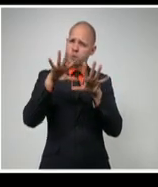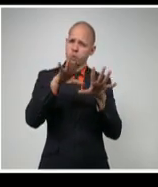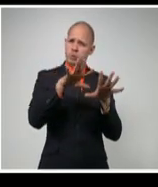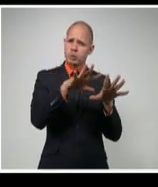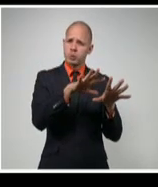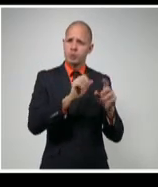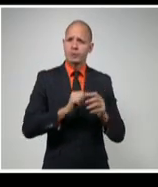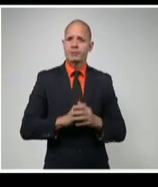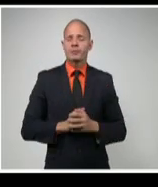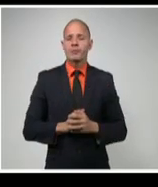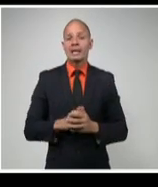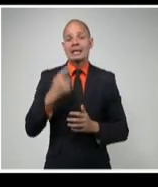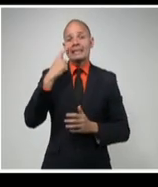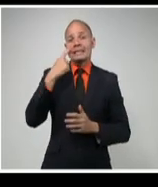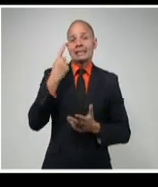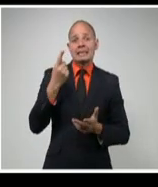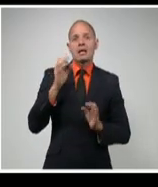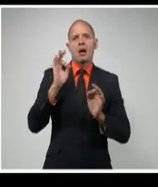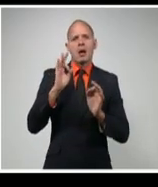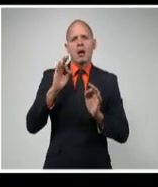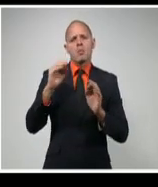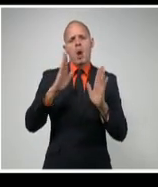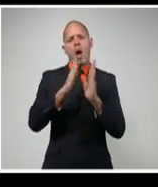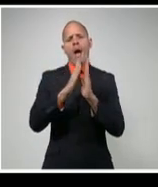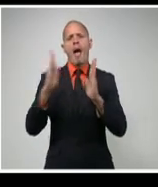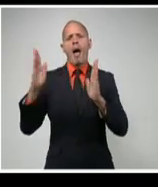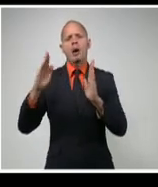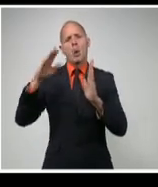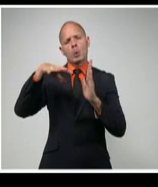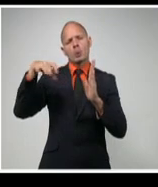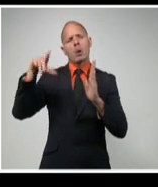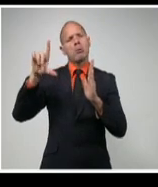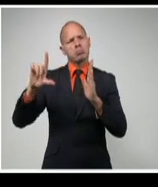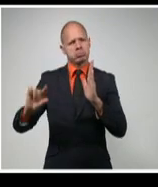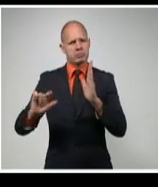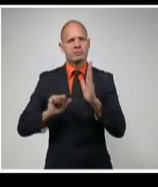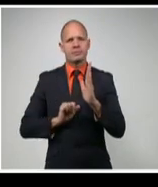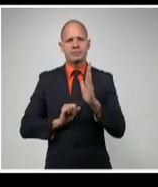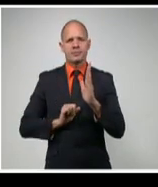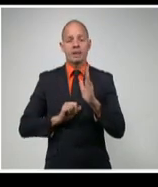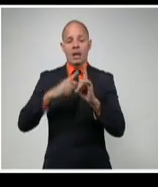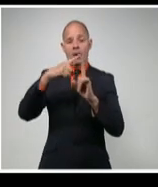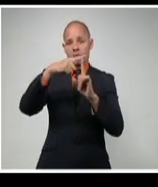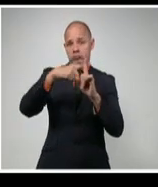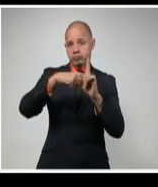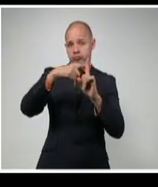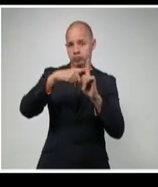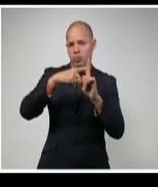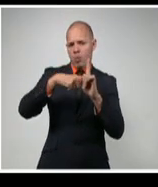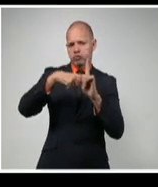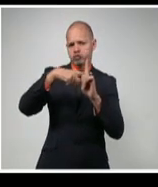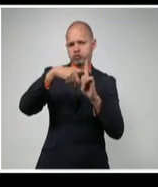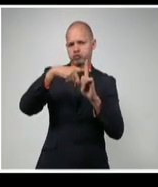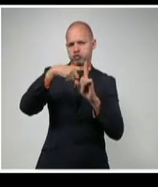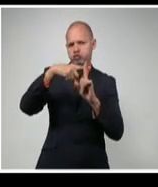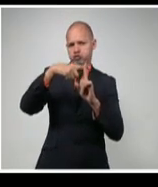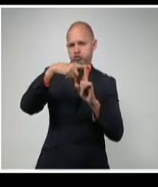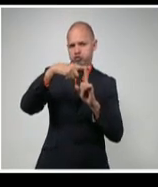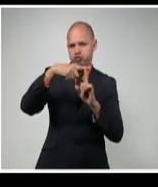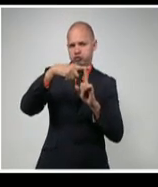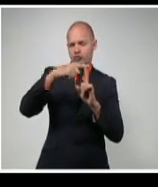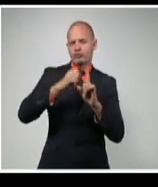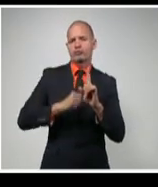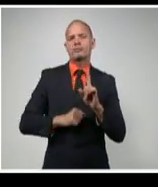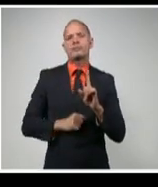que la probabilidad de lluvia se mantiene escasa en la parte occidental y central y las temperaturas máximas irán en ligero ascenso